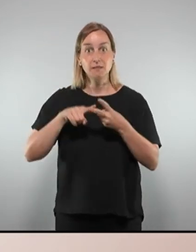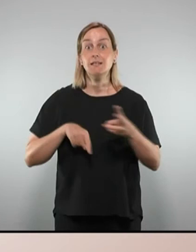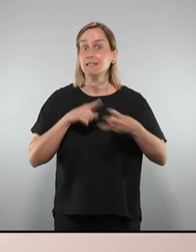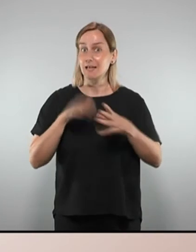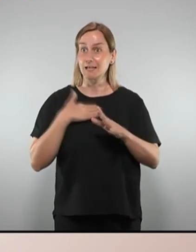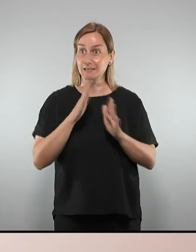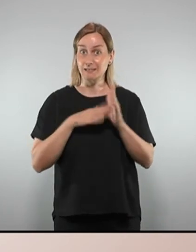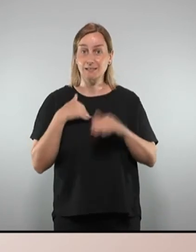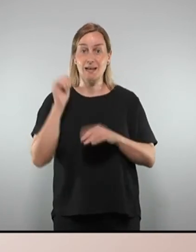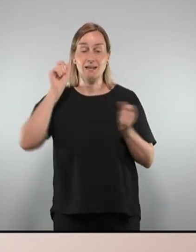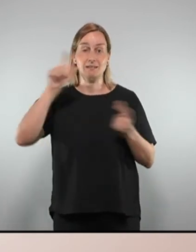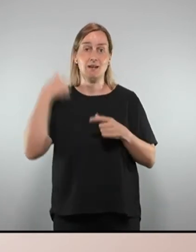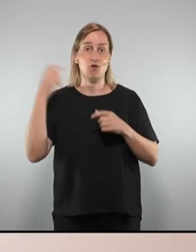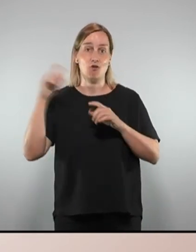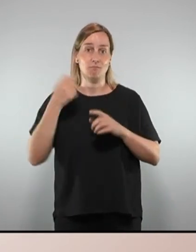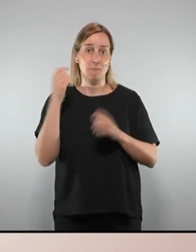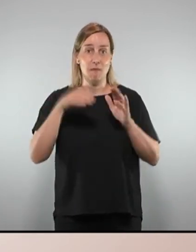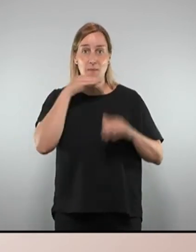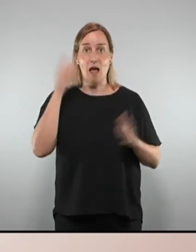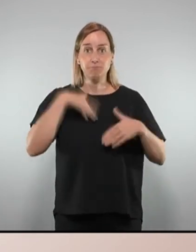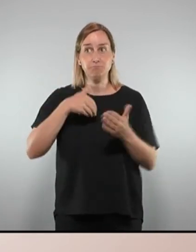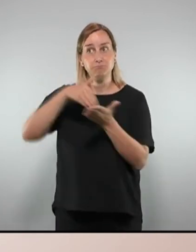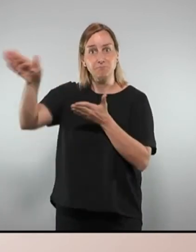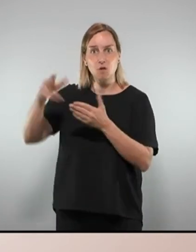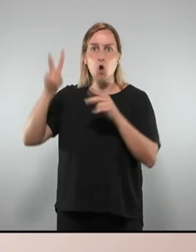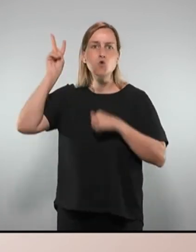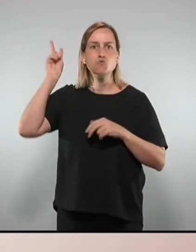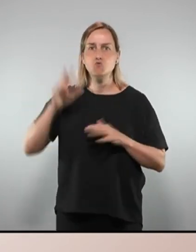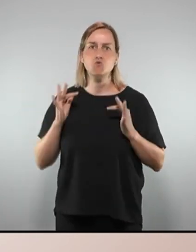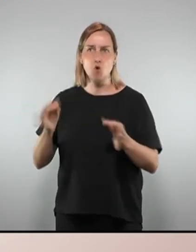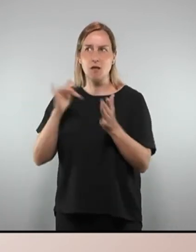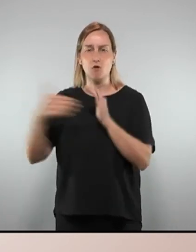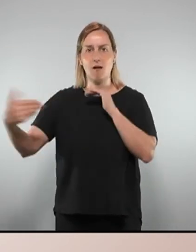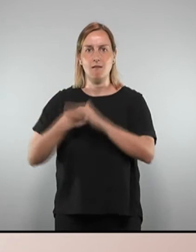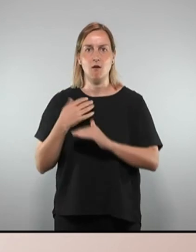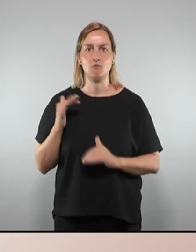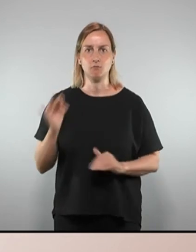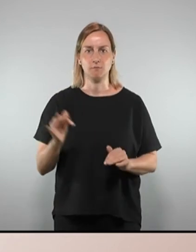ilegal, expulsión inmediata y nunca tendría que haber entrado en nuestra nación.